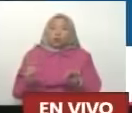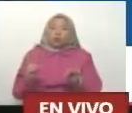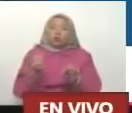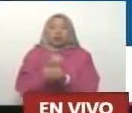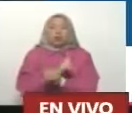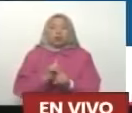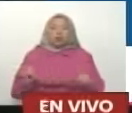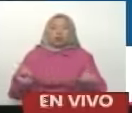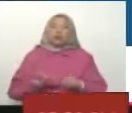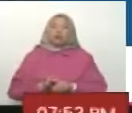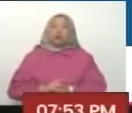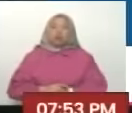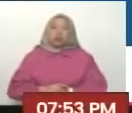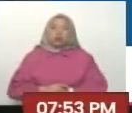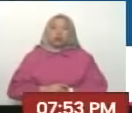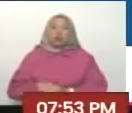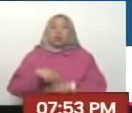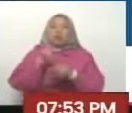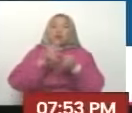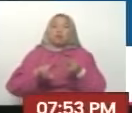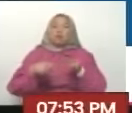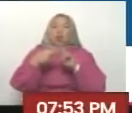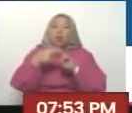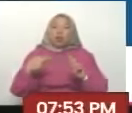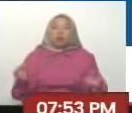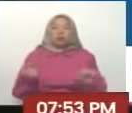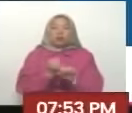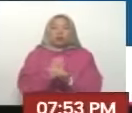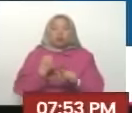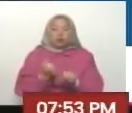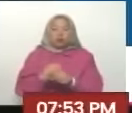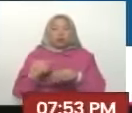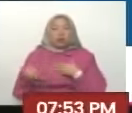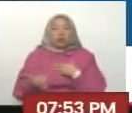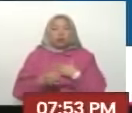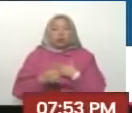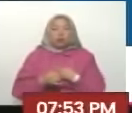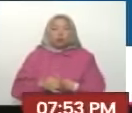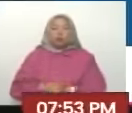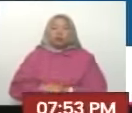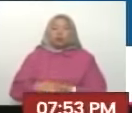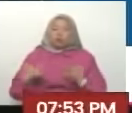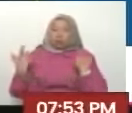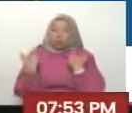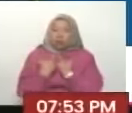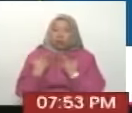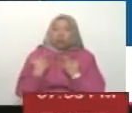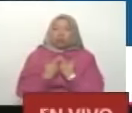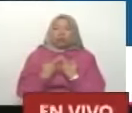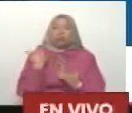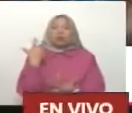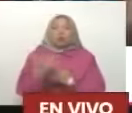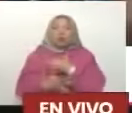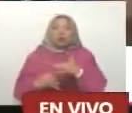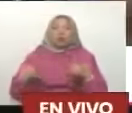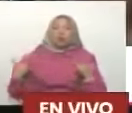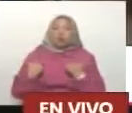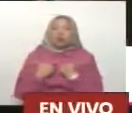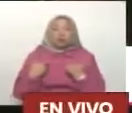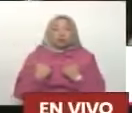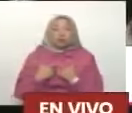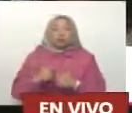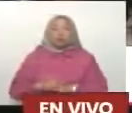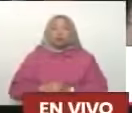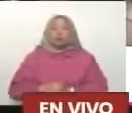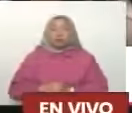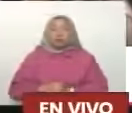democracia Por la paz Y contra el fascismo Contra la guerra Estamos contra la guerra Y